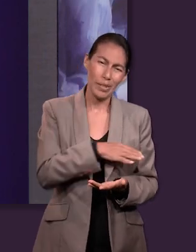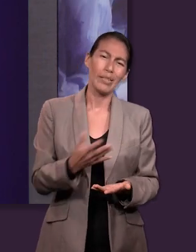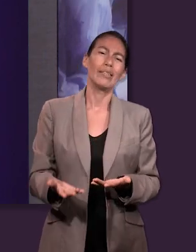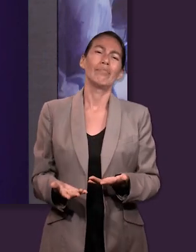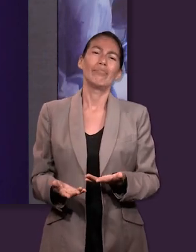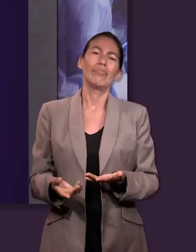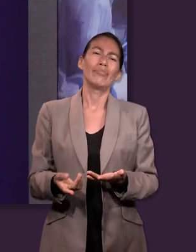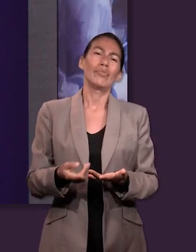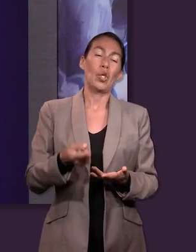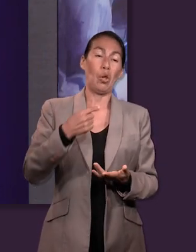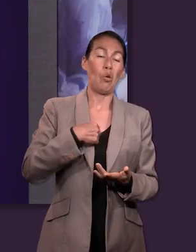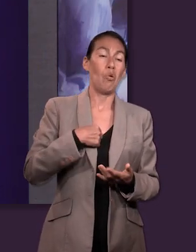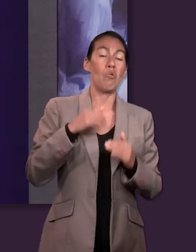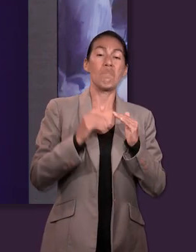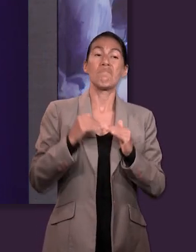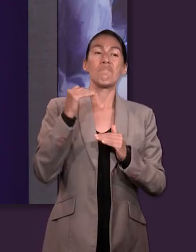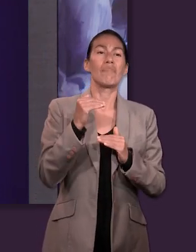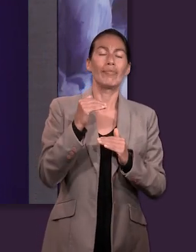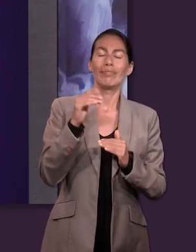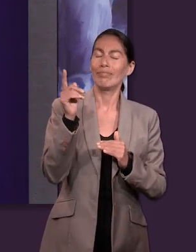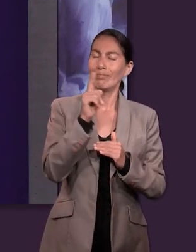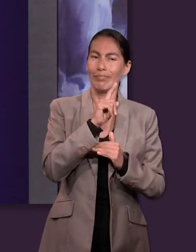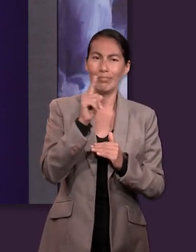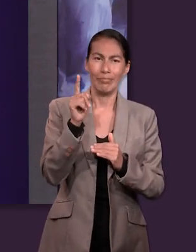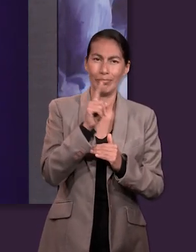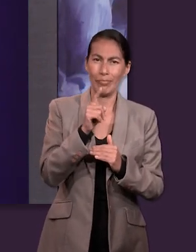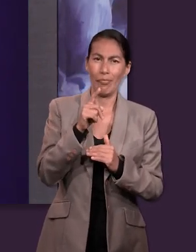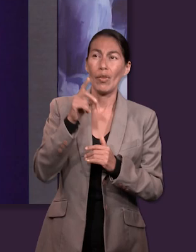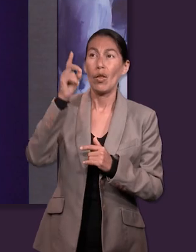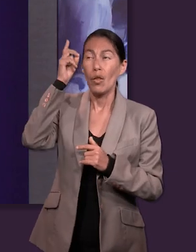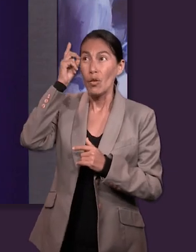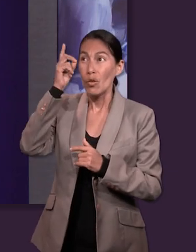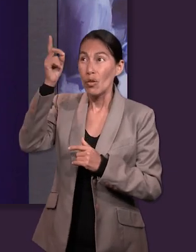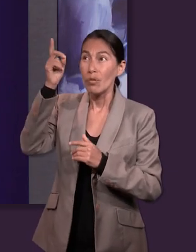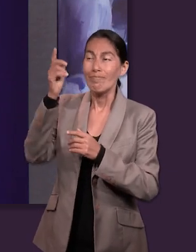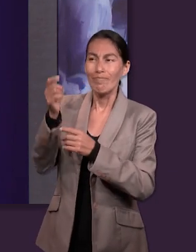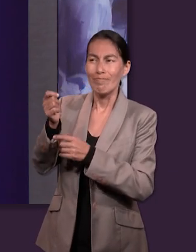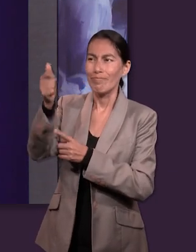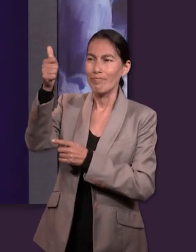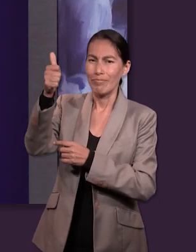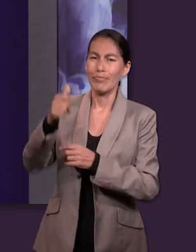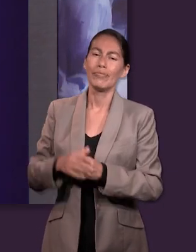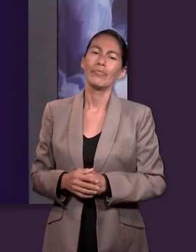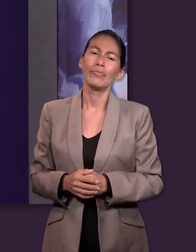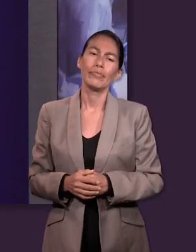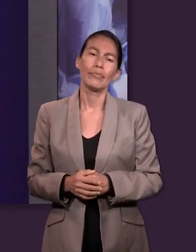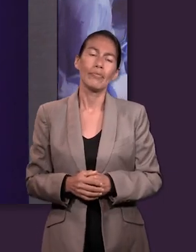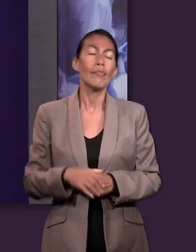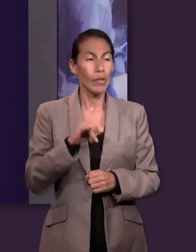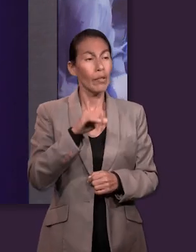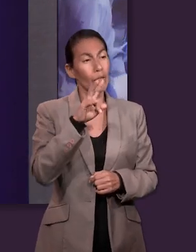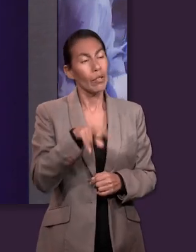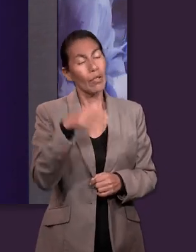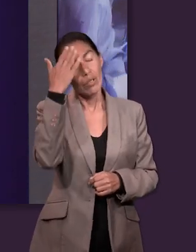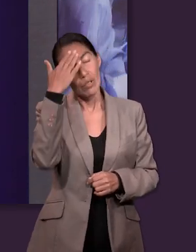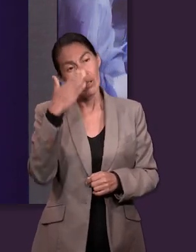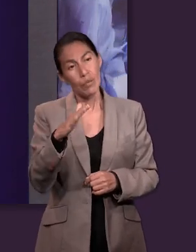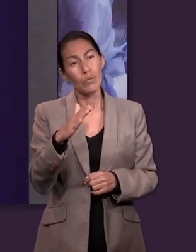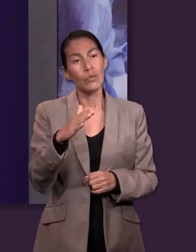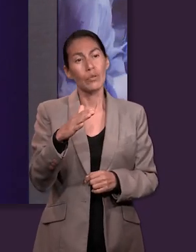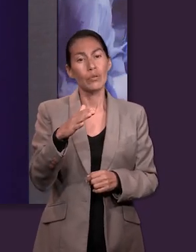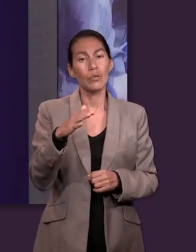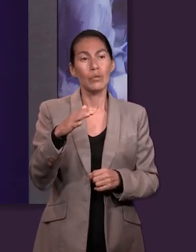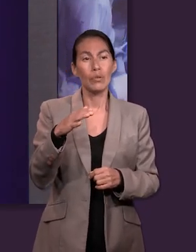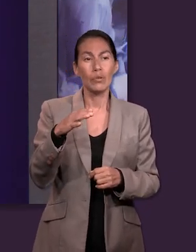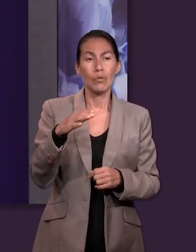es el principal enemigo de la dependencia de Dios o en este caso de la abnegación o del sacrificio. Sí,